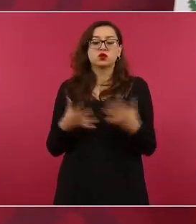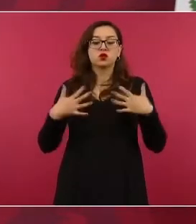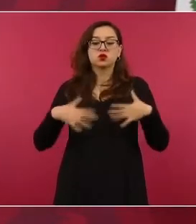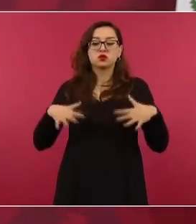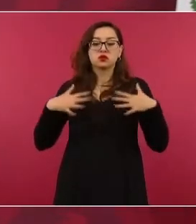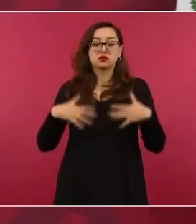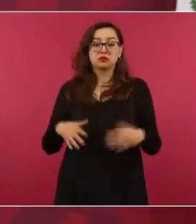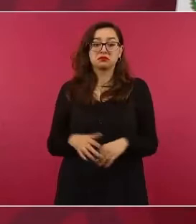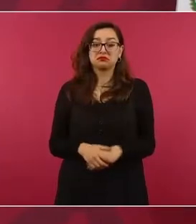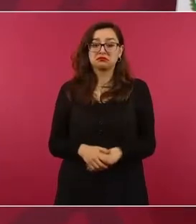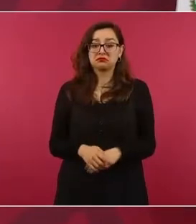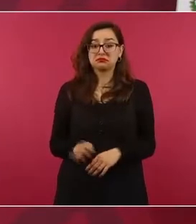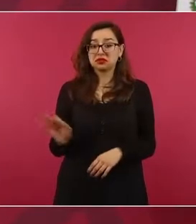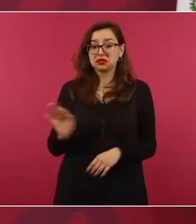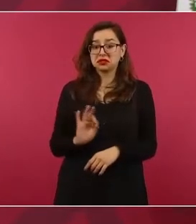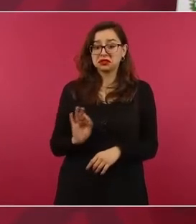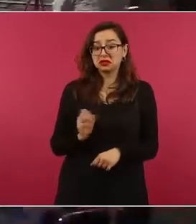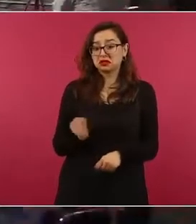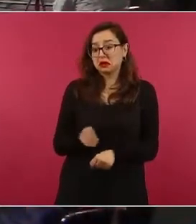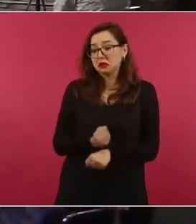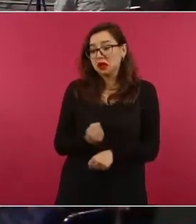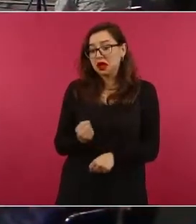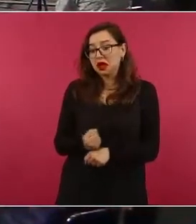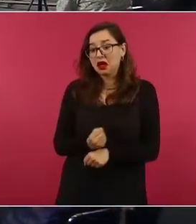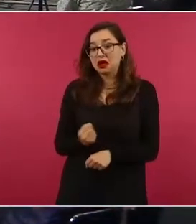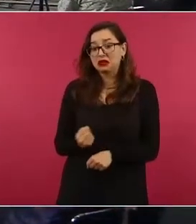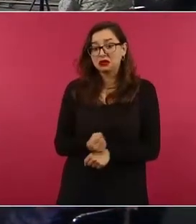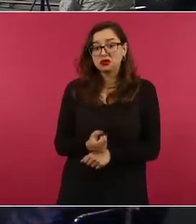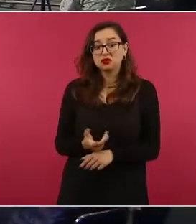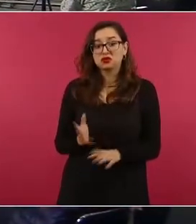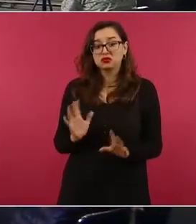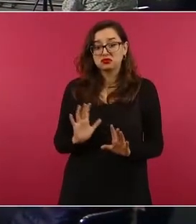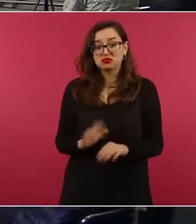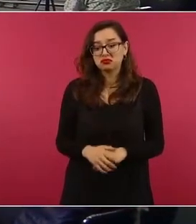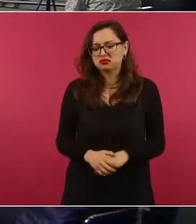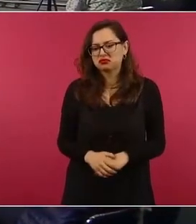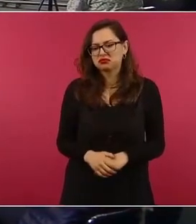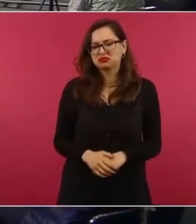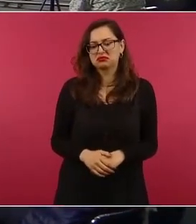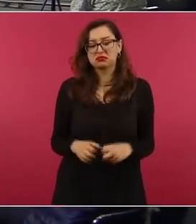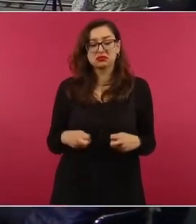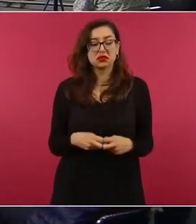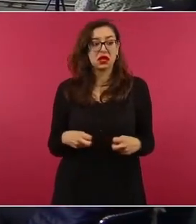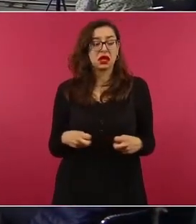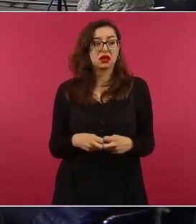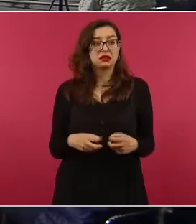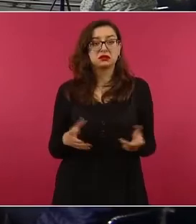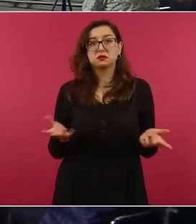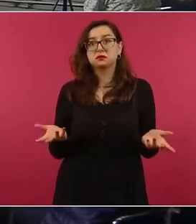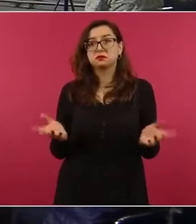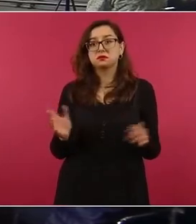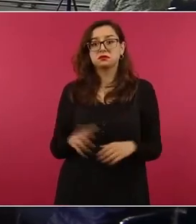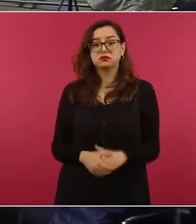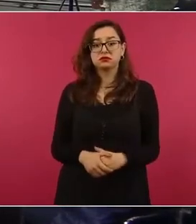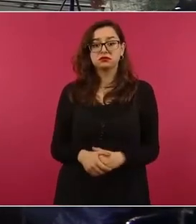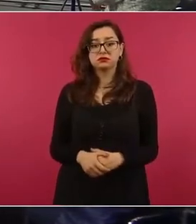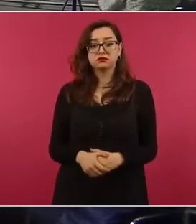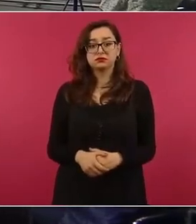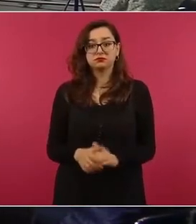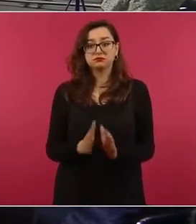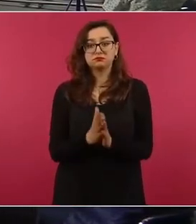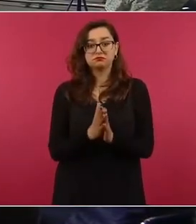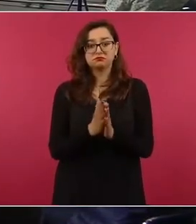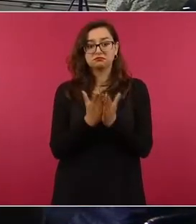Los zapatos, pues los que tengo me van a alcanzar, los tenis, los